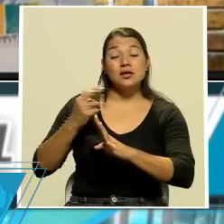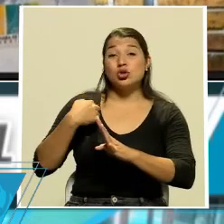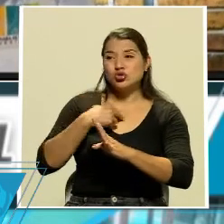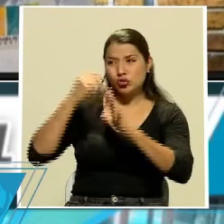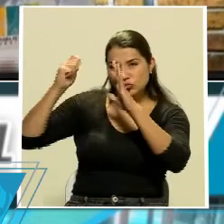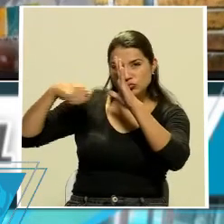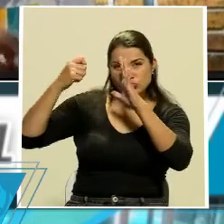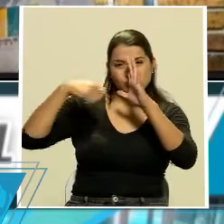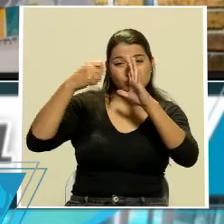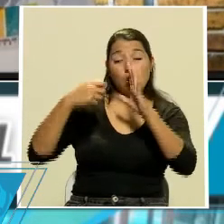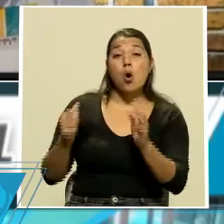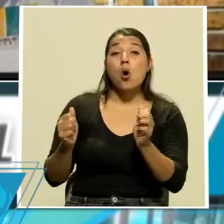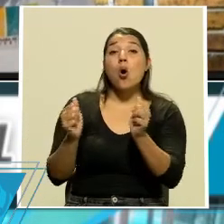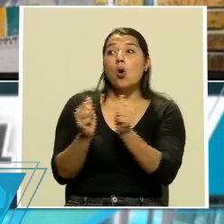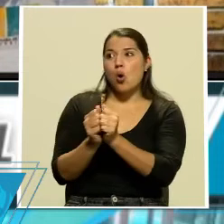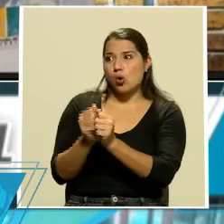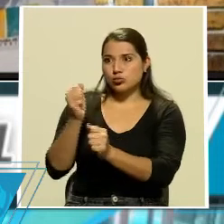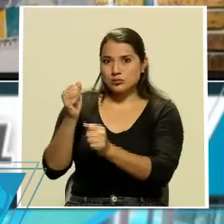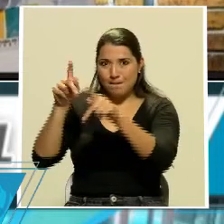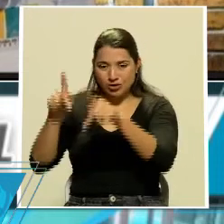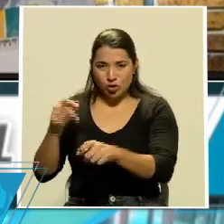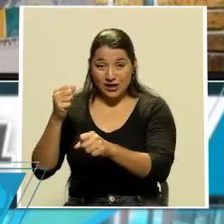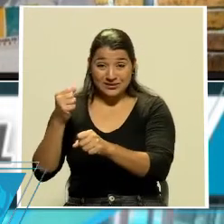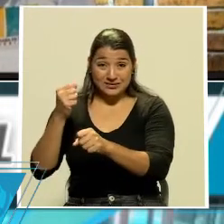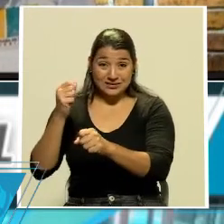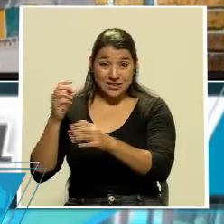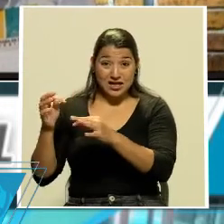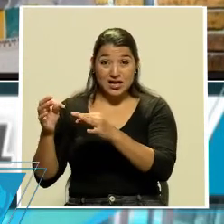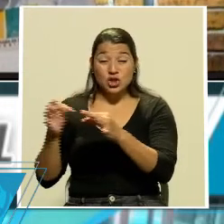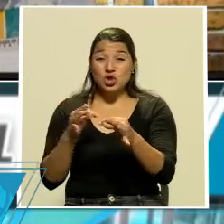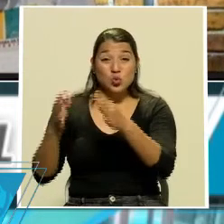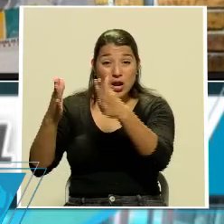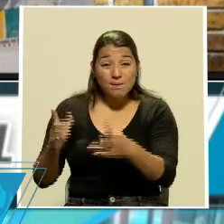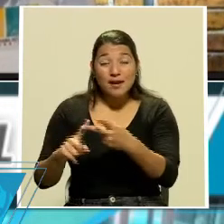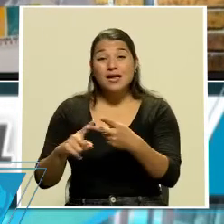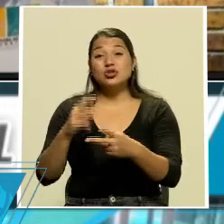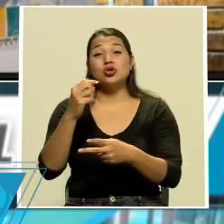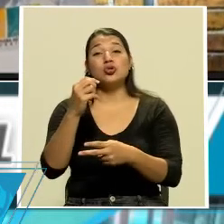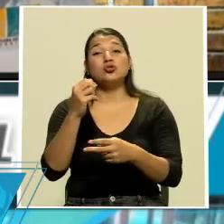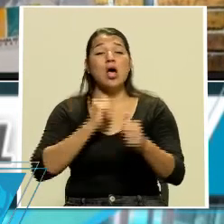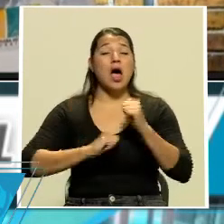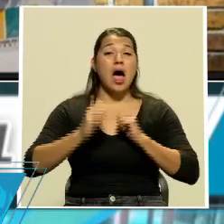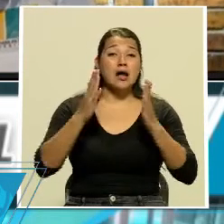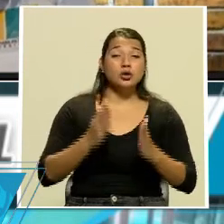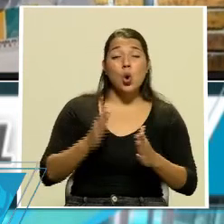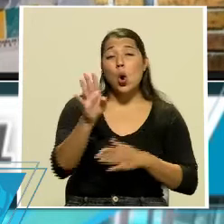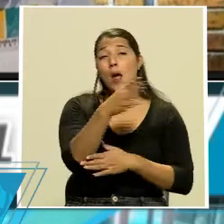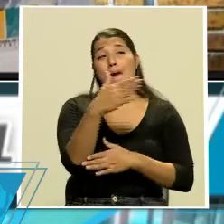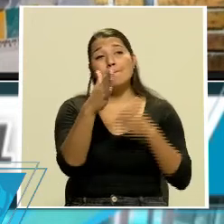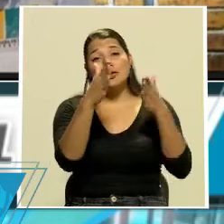con producción turrialbeña, actores, pintores, poetas, empresarios